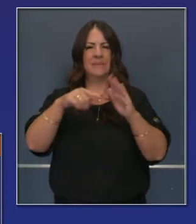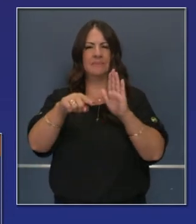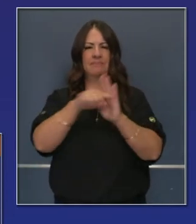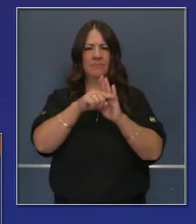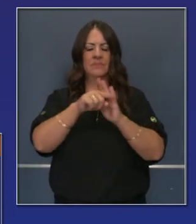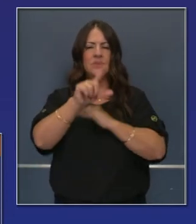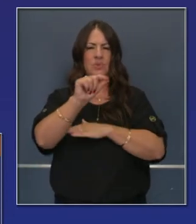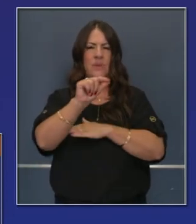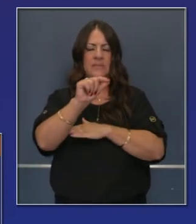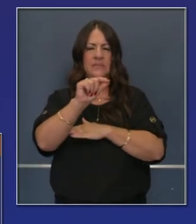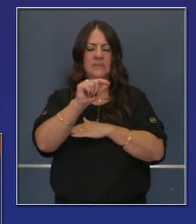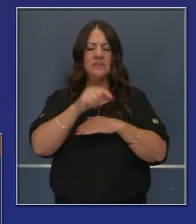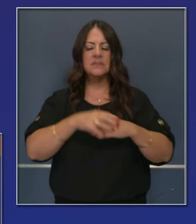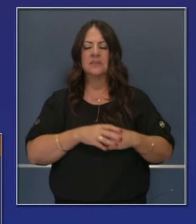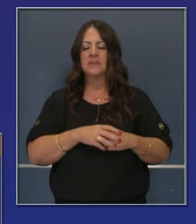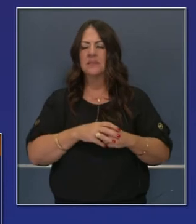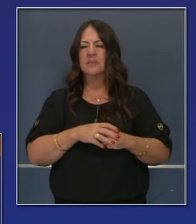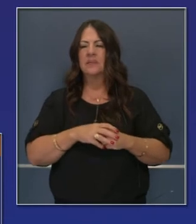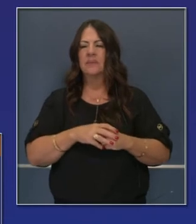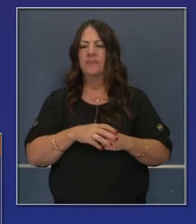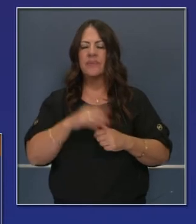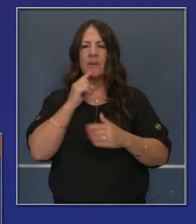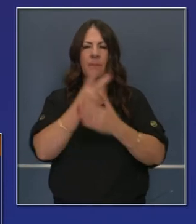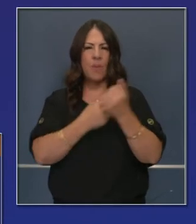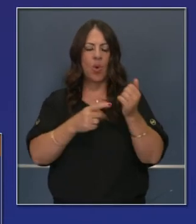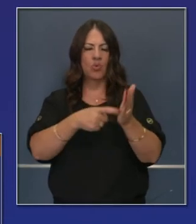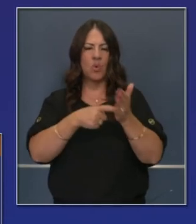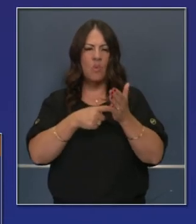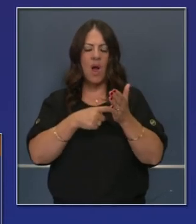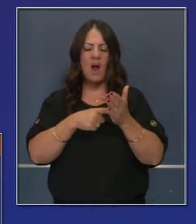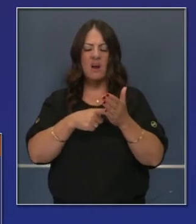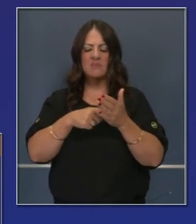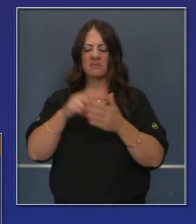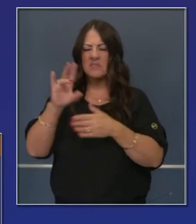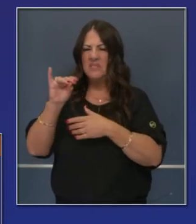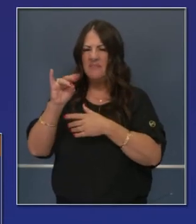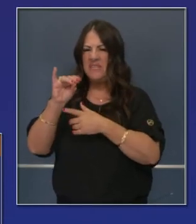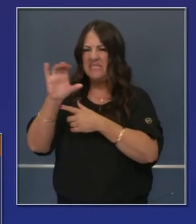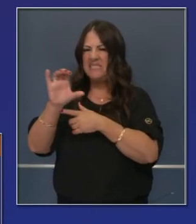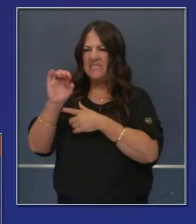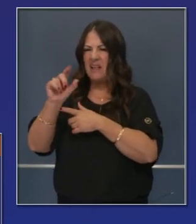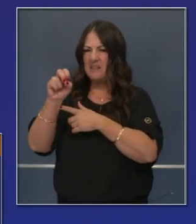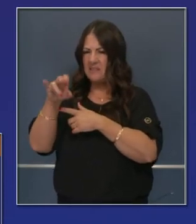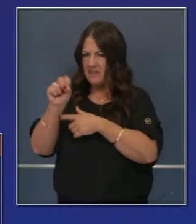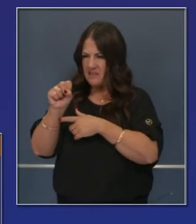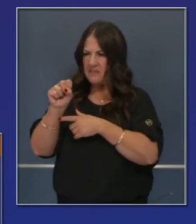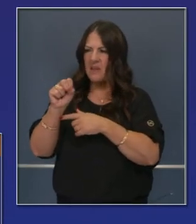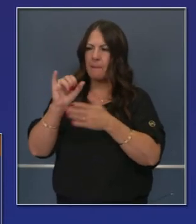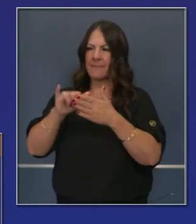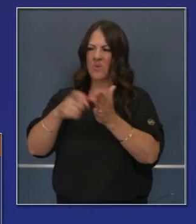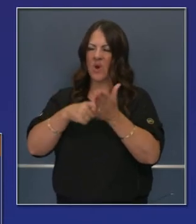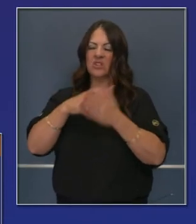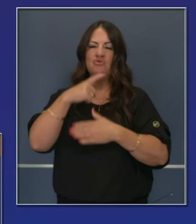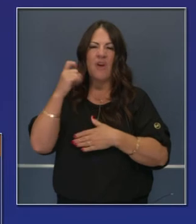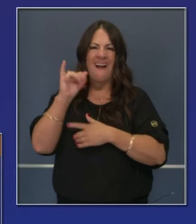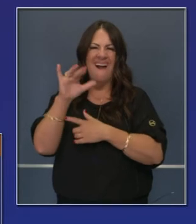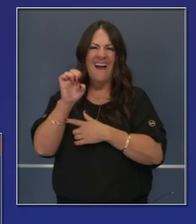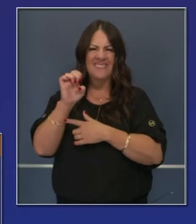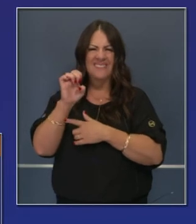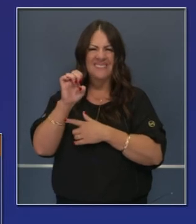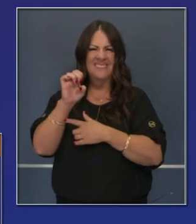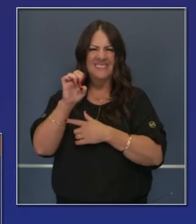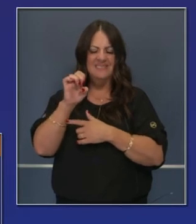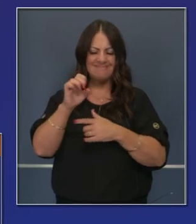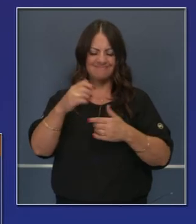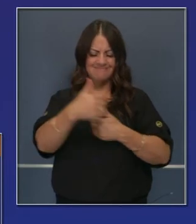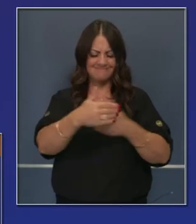B, que tiene otra tasa de enfriamiento. Ambas requieren hielo seco, ambas requieren logística y